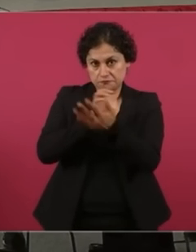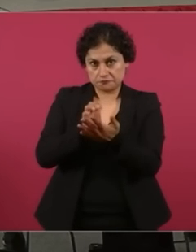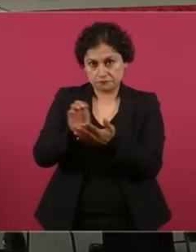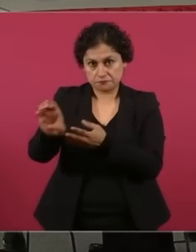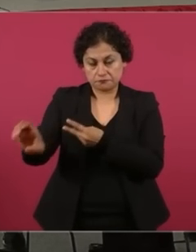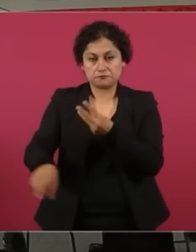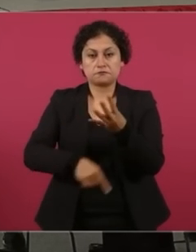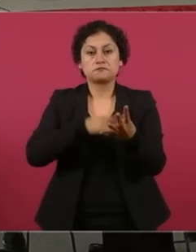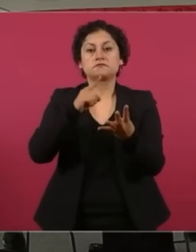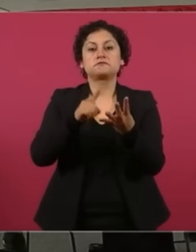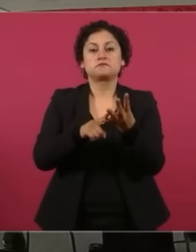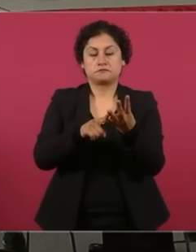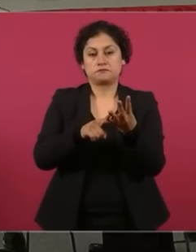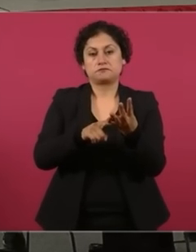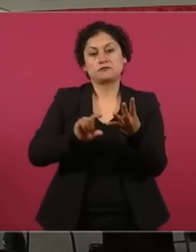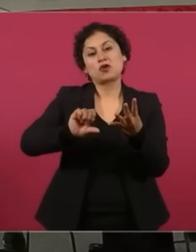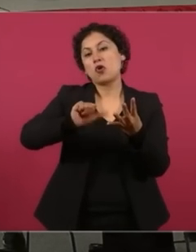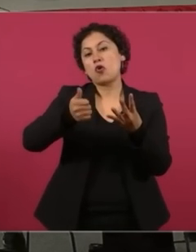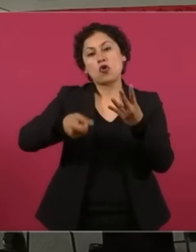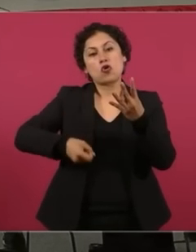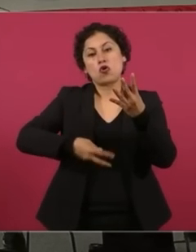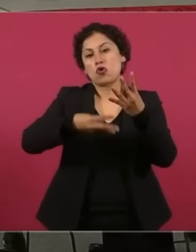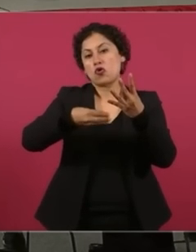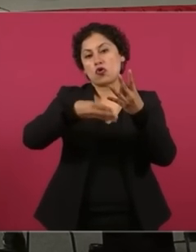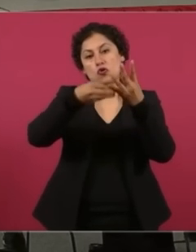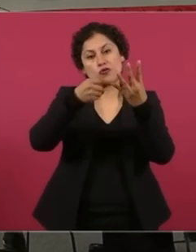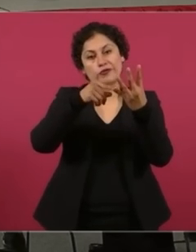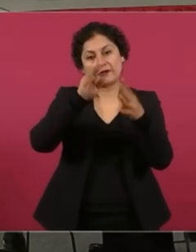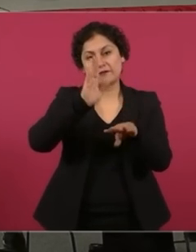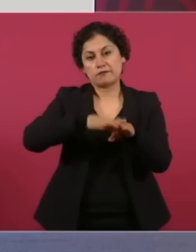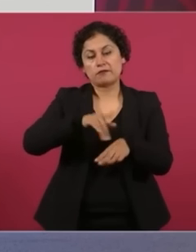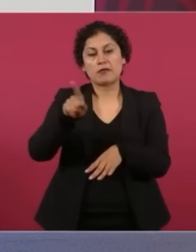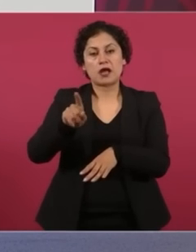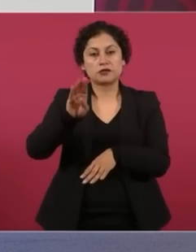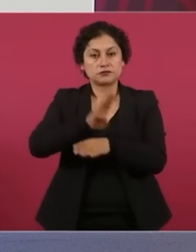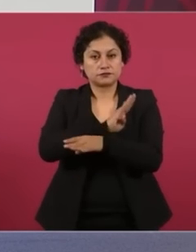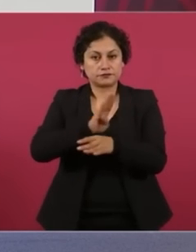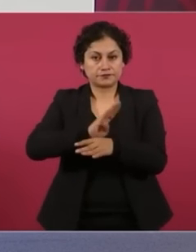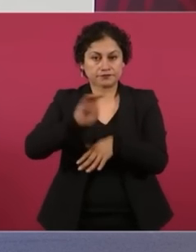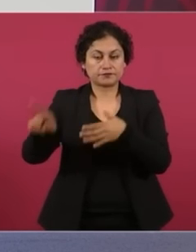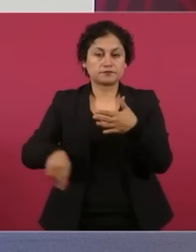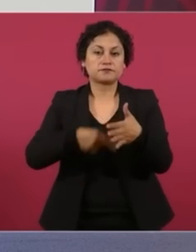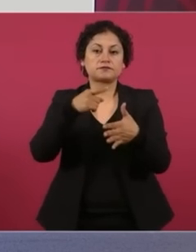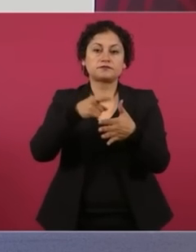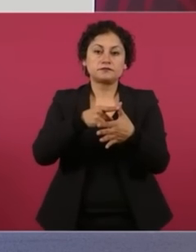asignaciones adicionales, prima quinquenal,